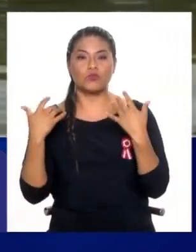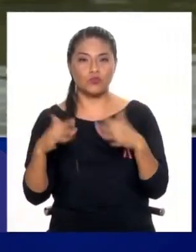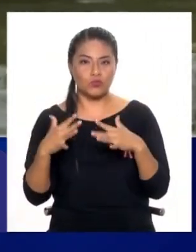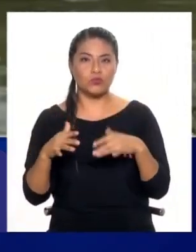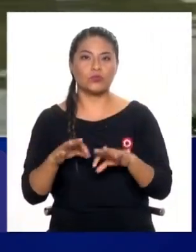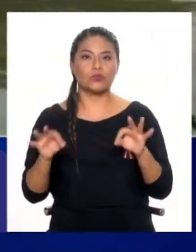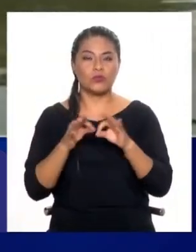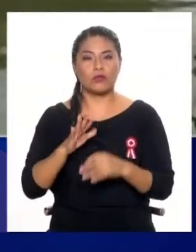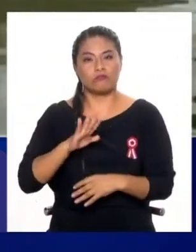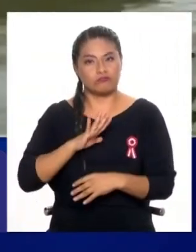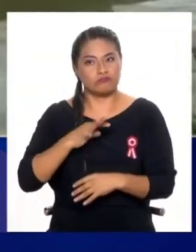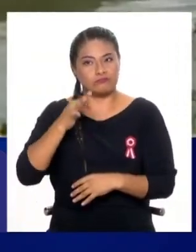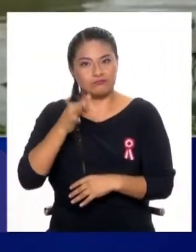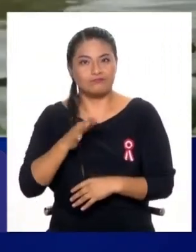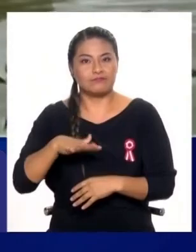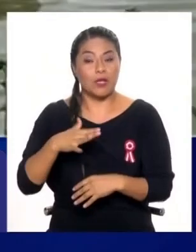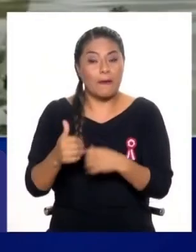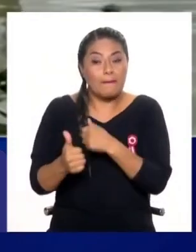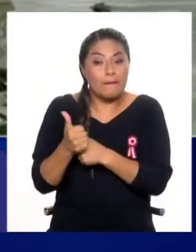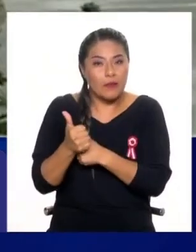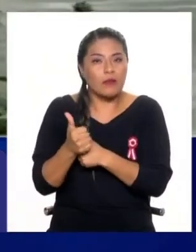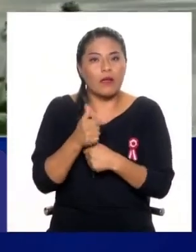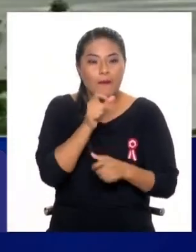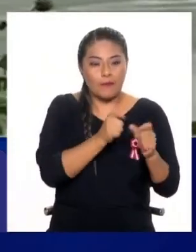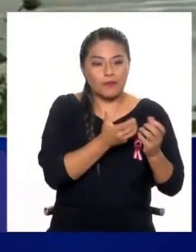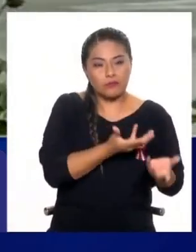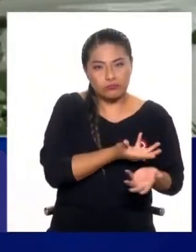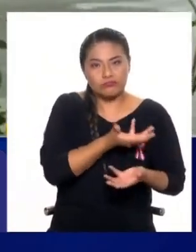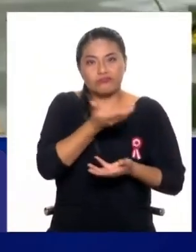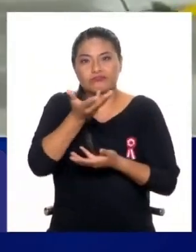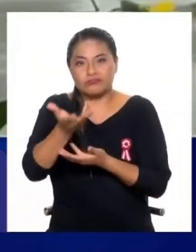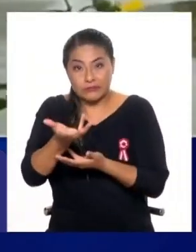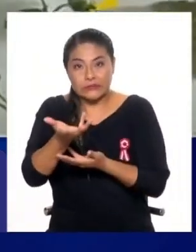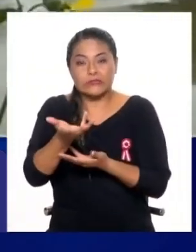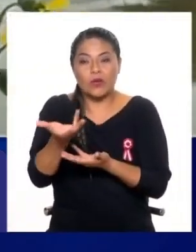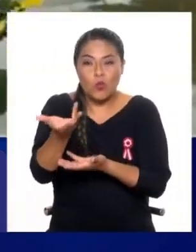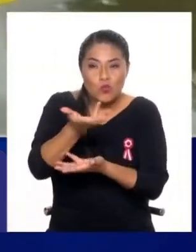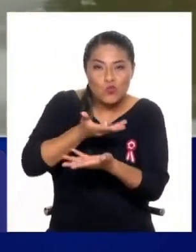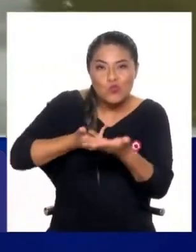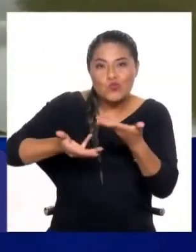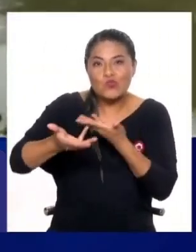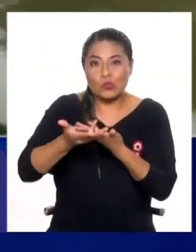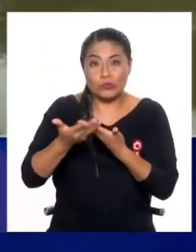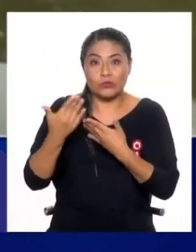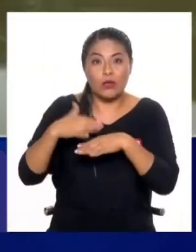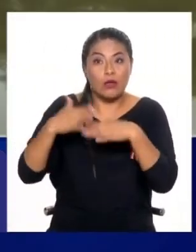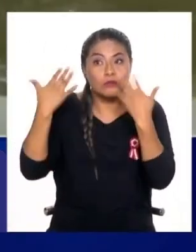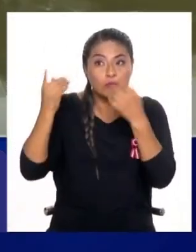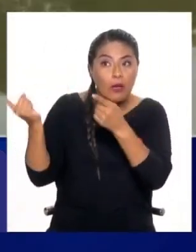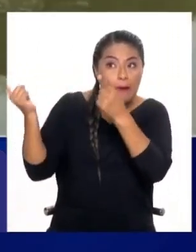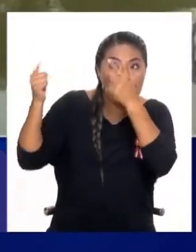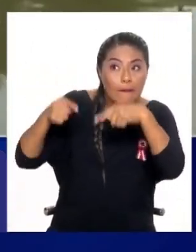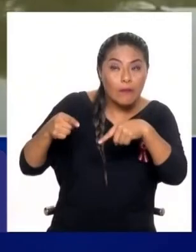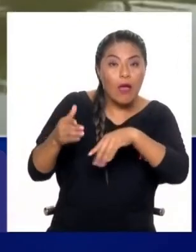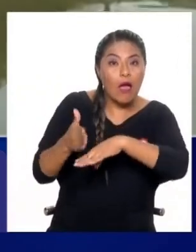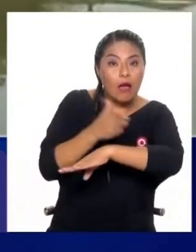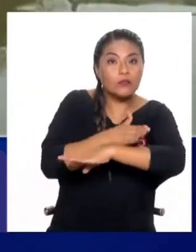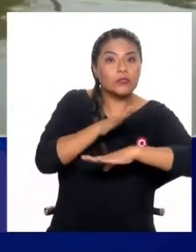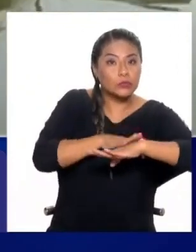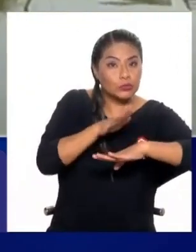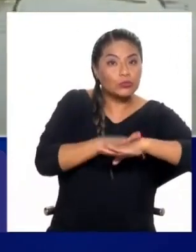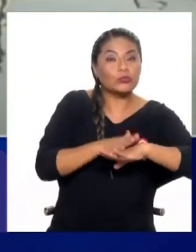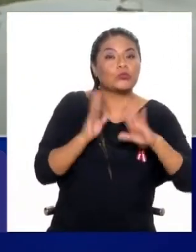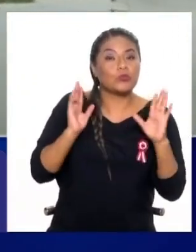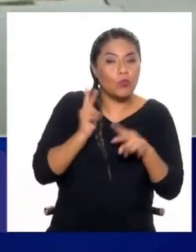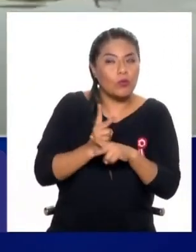de una manera seria, sino también participar adecuadamente porque esto, de alguna manera, tal vez en el momento que llegue, el fenómeno natural